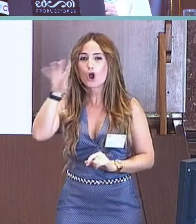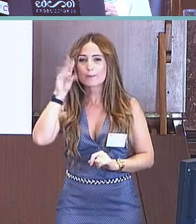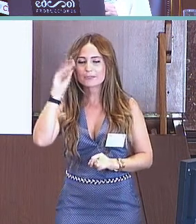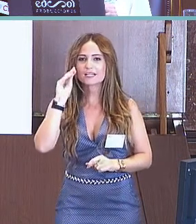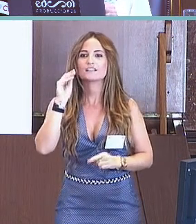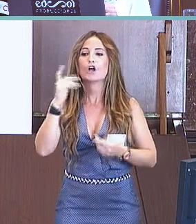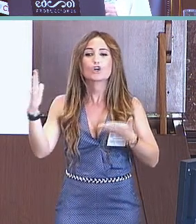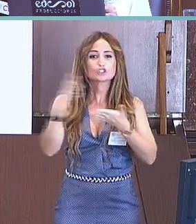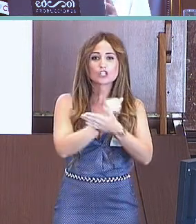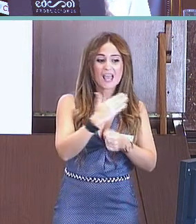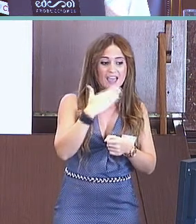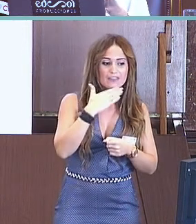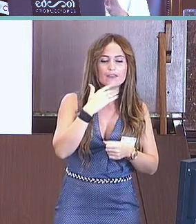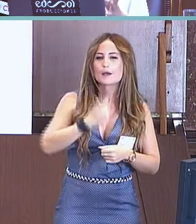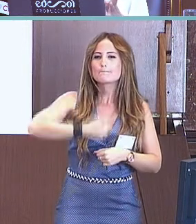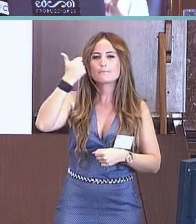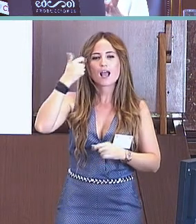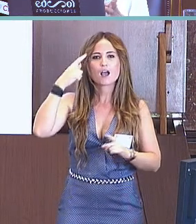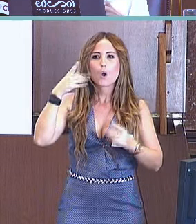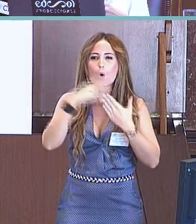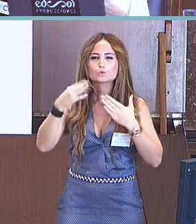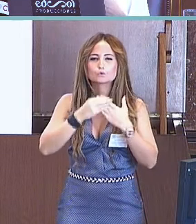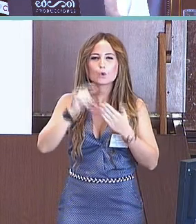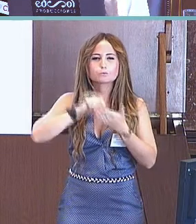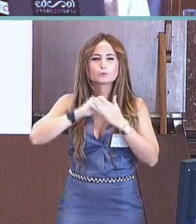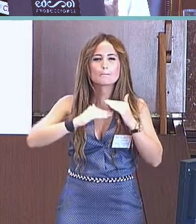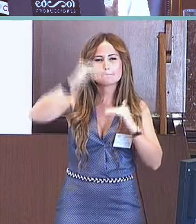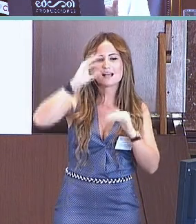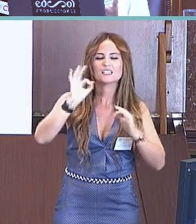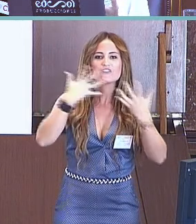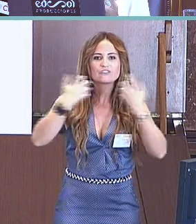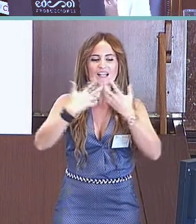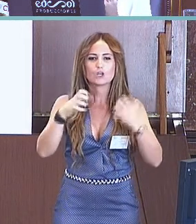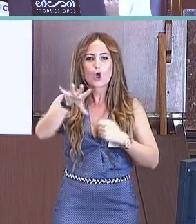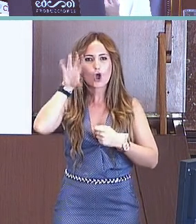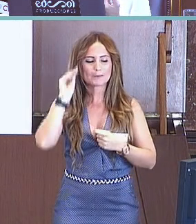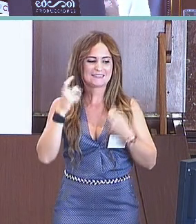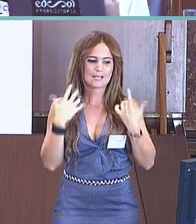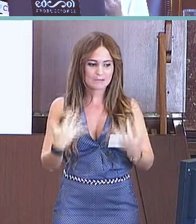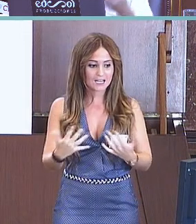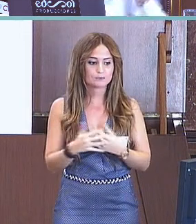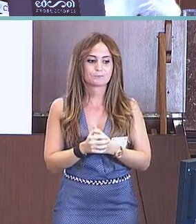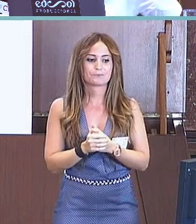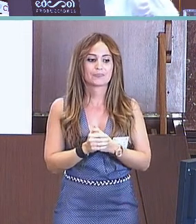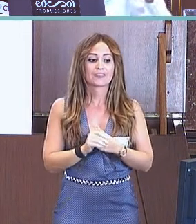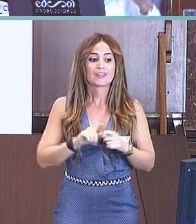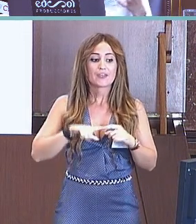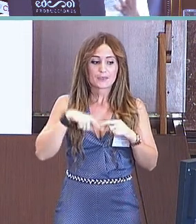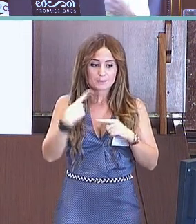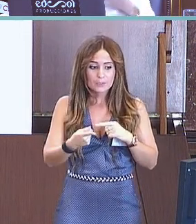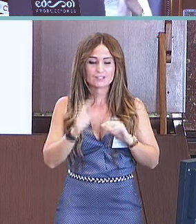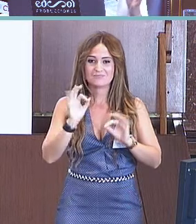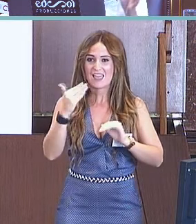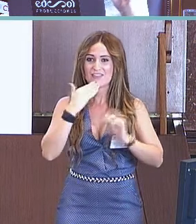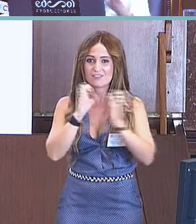En todas las edades, la categoría que más se comprende son las frases tempranas. Y después, analizando